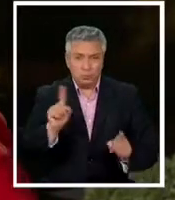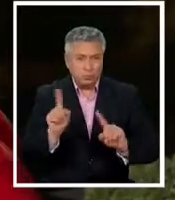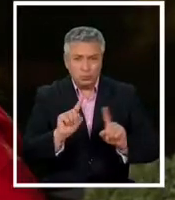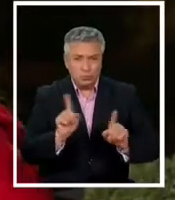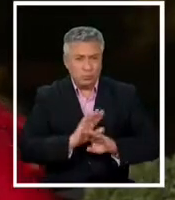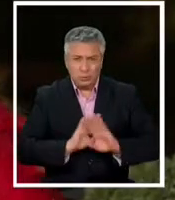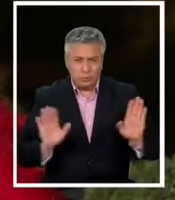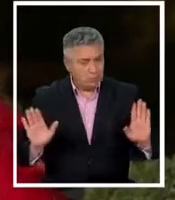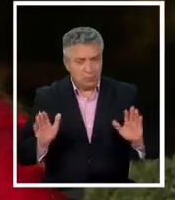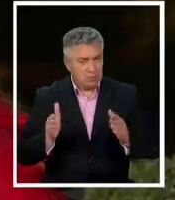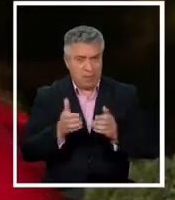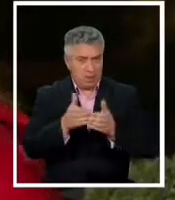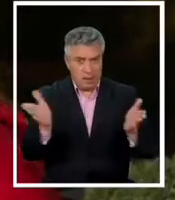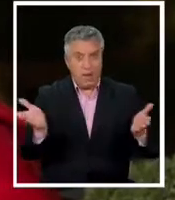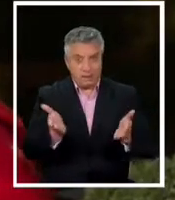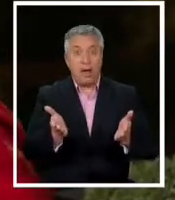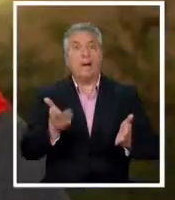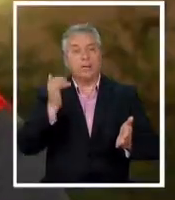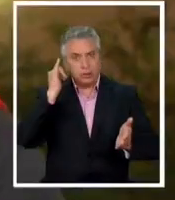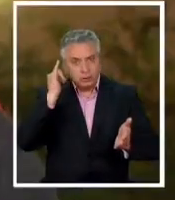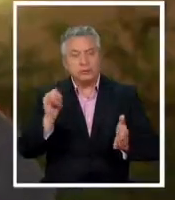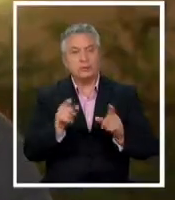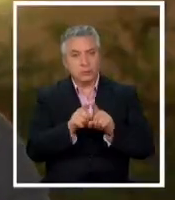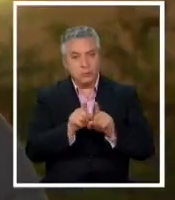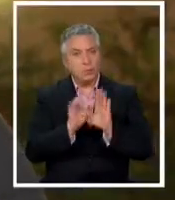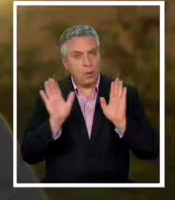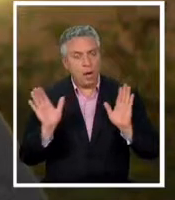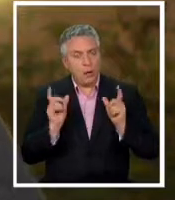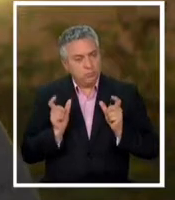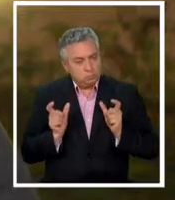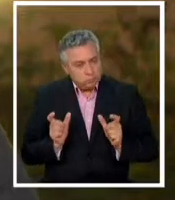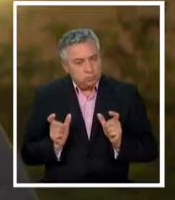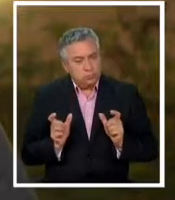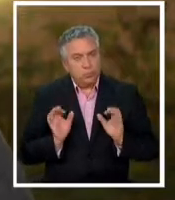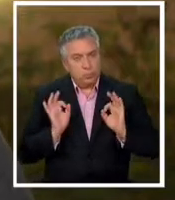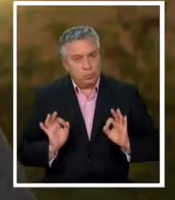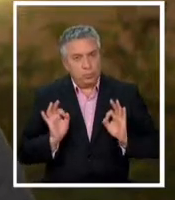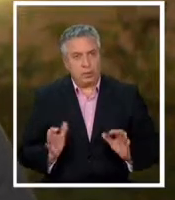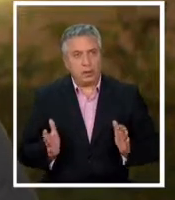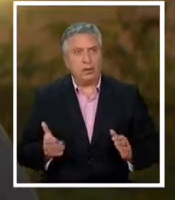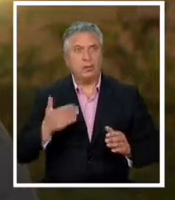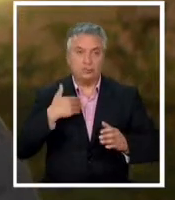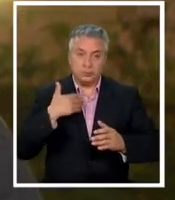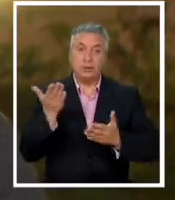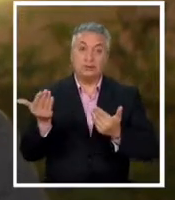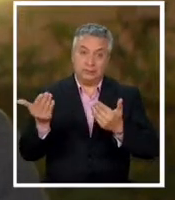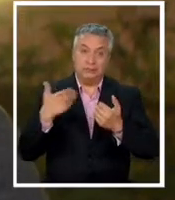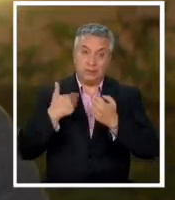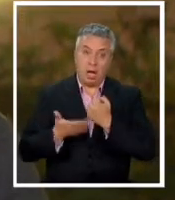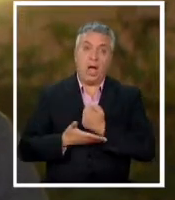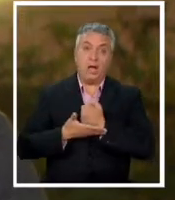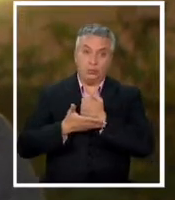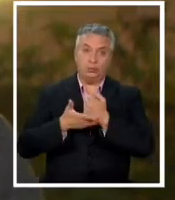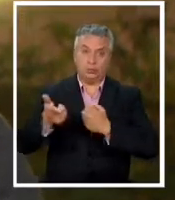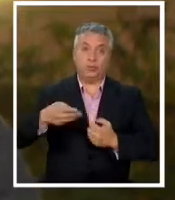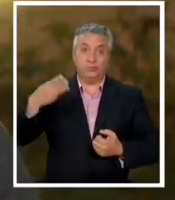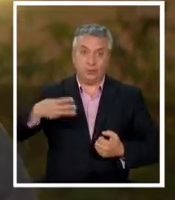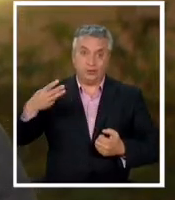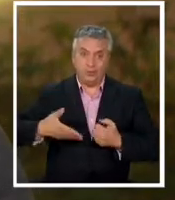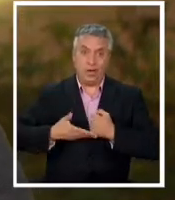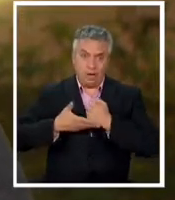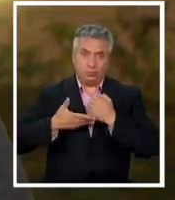eso pero que sí haya resguardo necesitamos una ayuda de parte del municipio que se haga presente